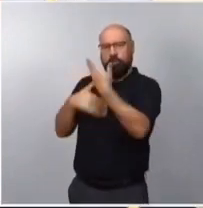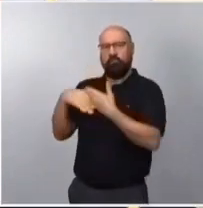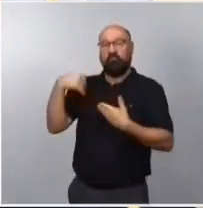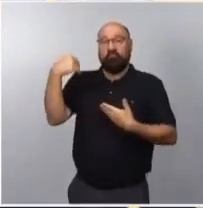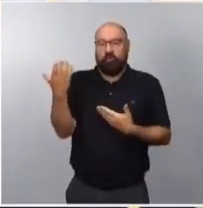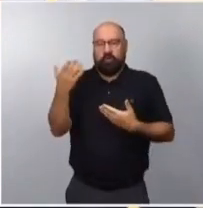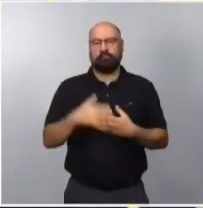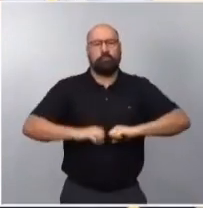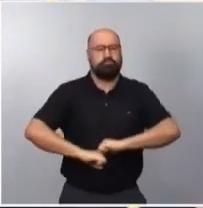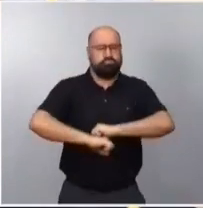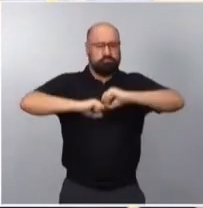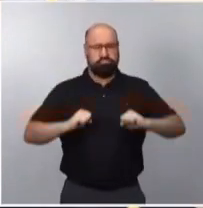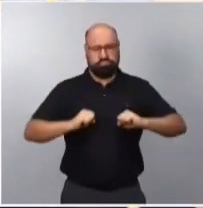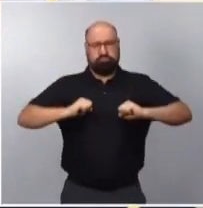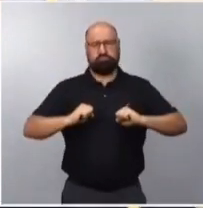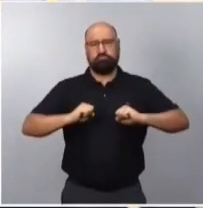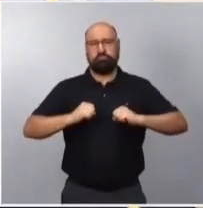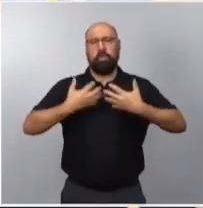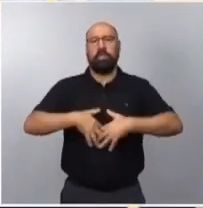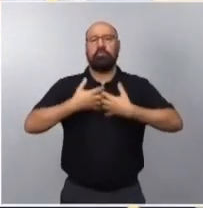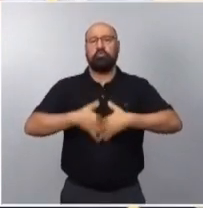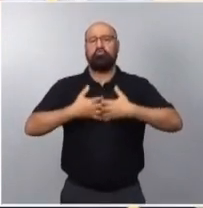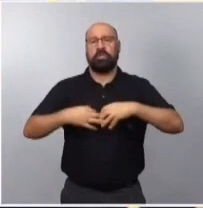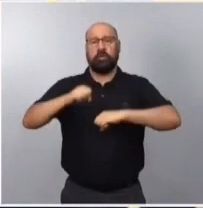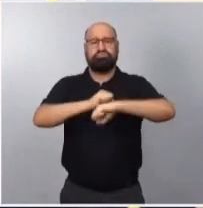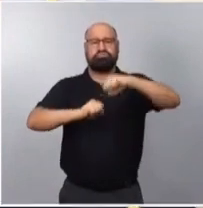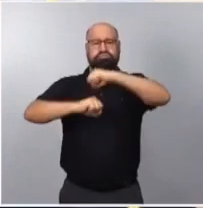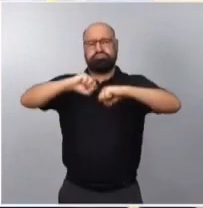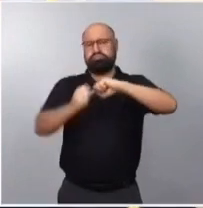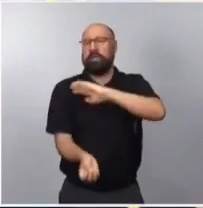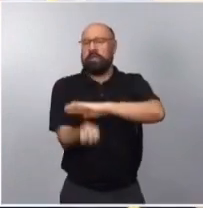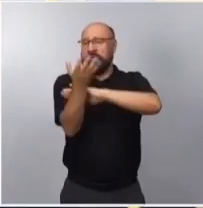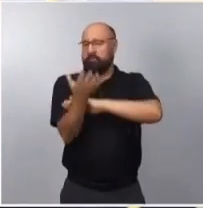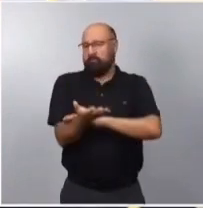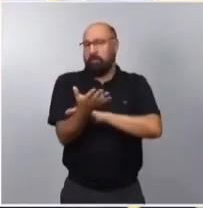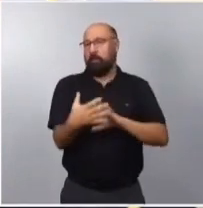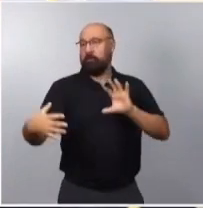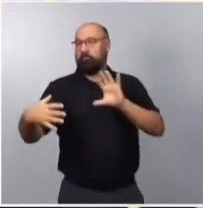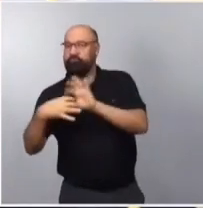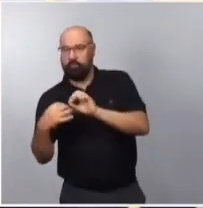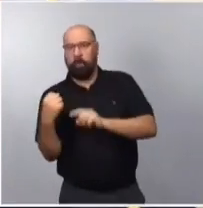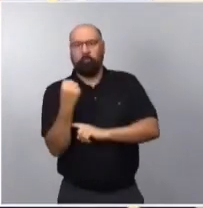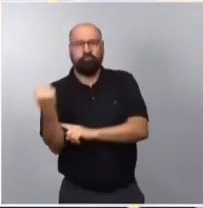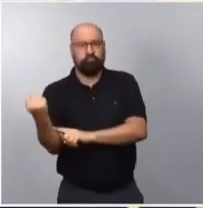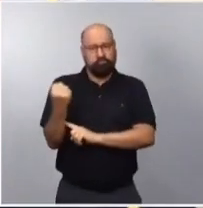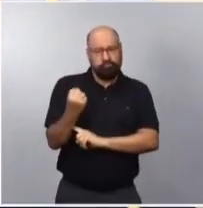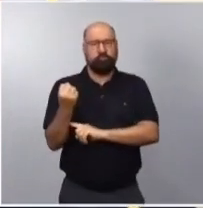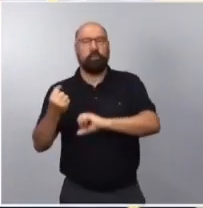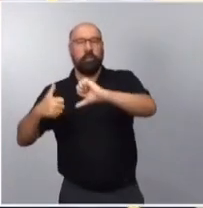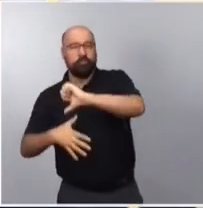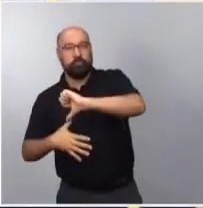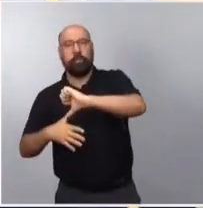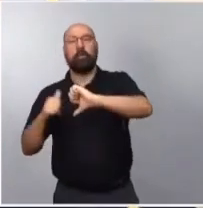reindustrializamos y lo hacemos de manera consecuente y complementaria a otras reindustrializaciones, en este caso en América Latina y el